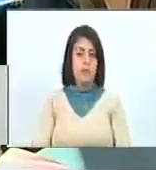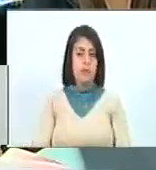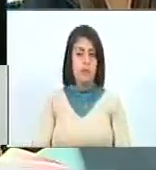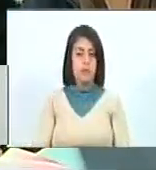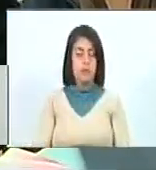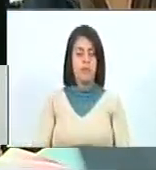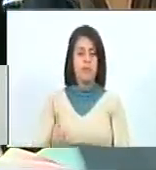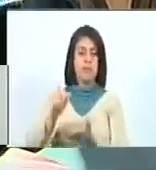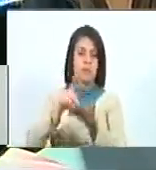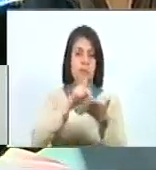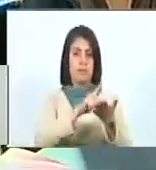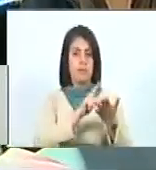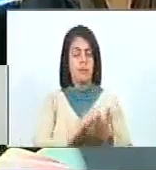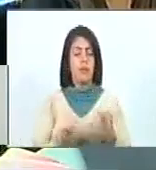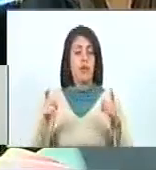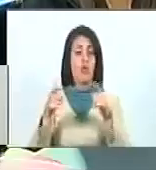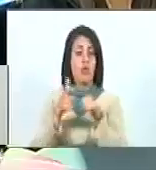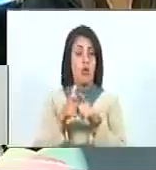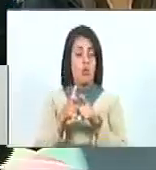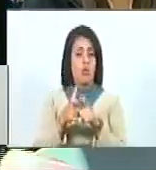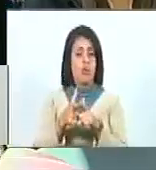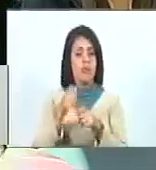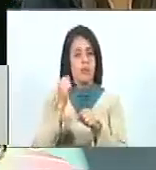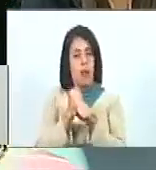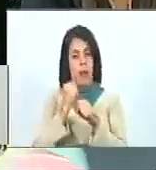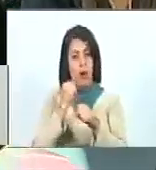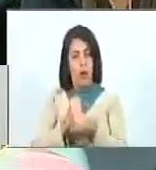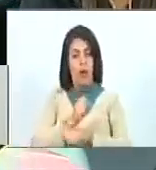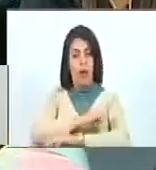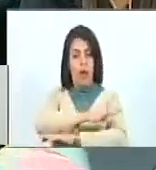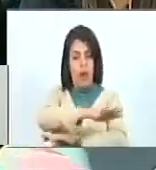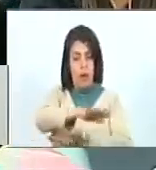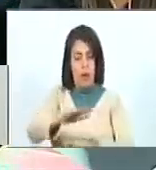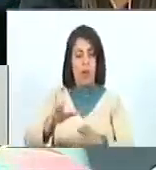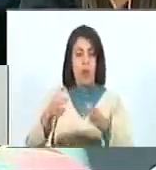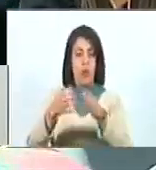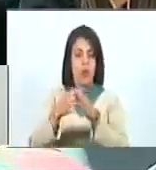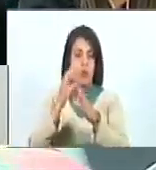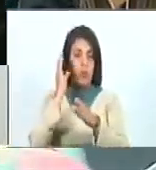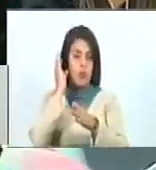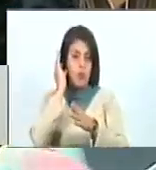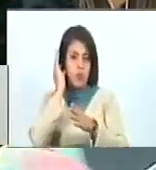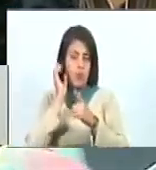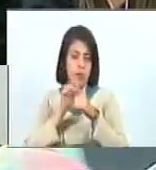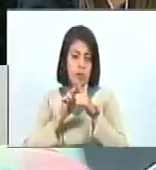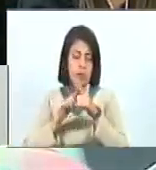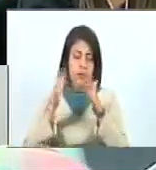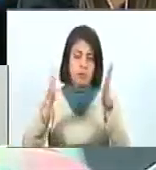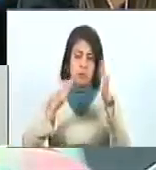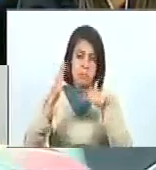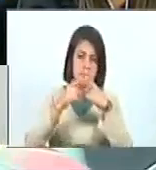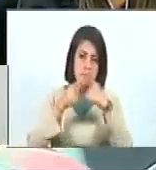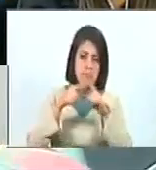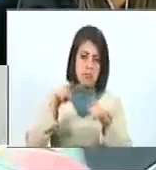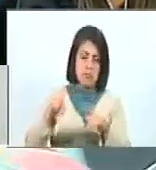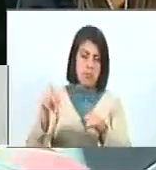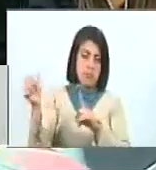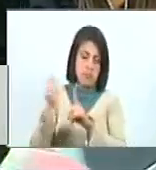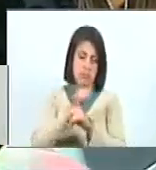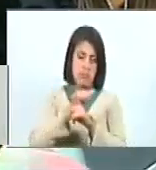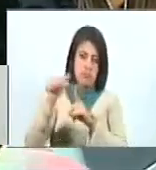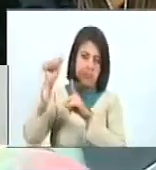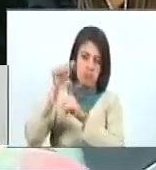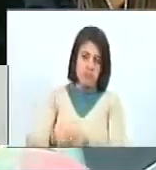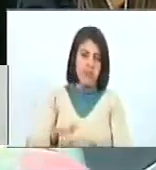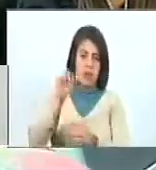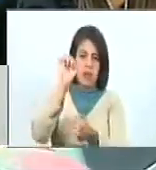hayan participado un grupo de campesinas, un grupo de mujeres que incluso venían de ser tratadas como esclavas.